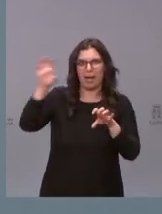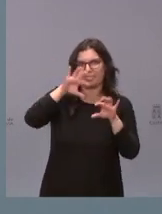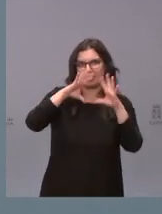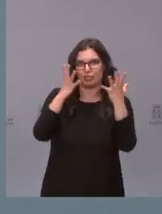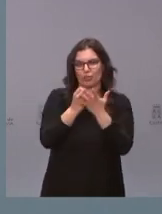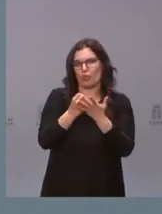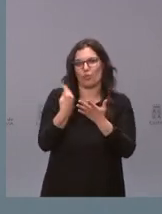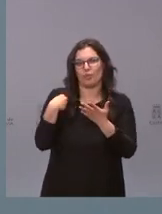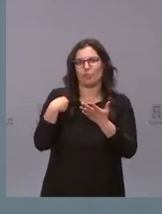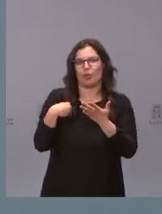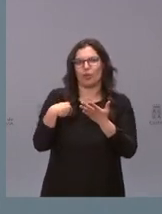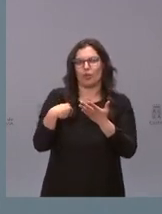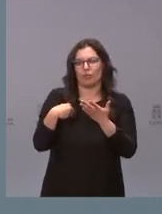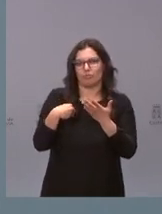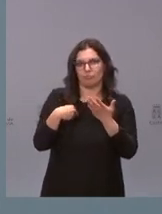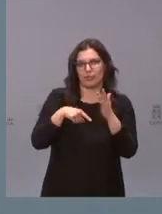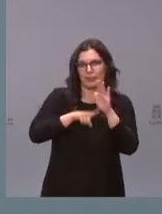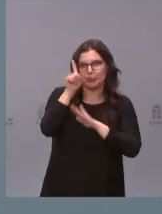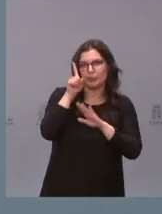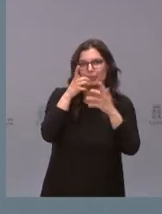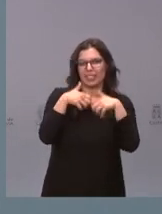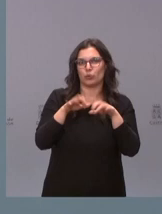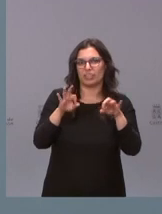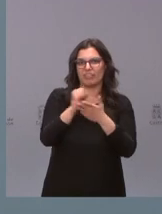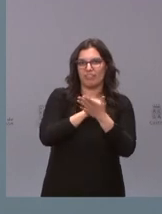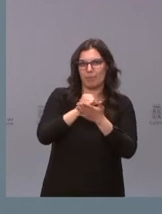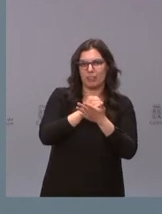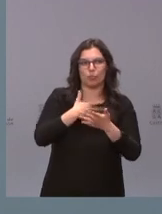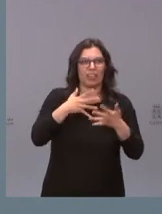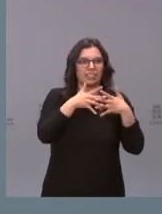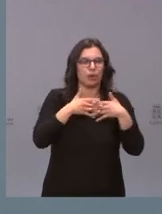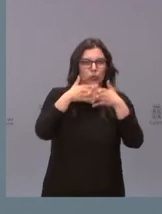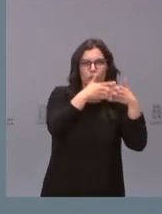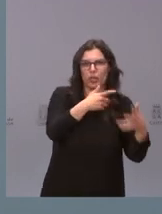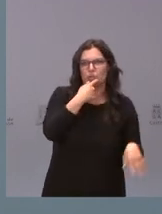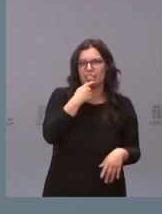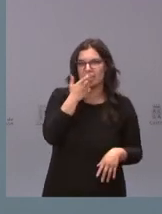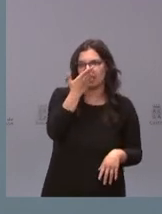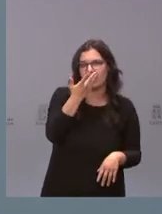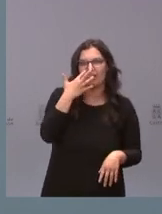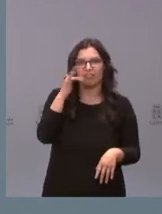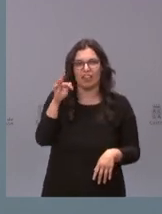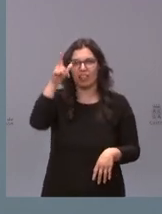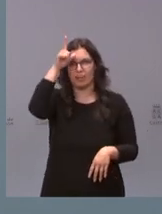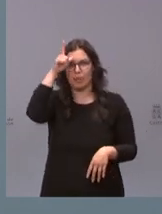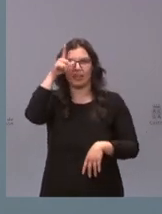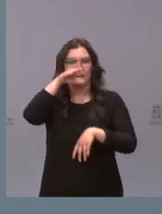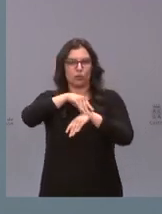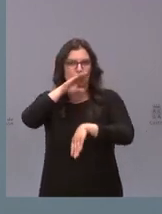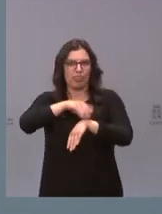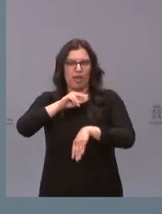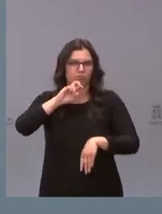tiene lugar el desarrollo de la industria farmacéutica ya sea Estados Unidos Inglaterra Francia Alemania Suecia